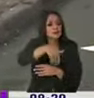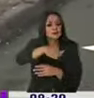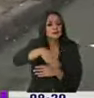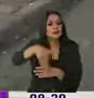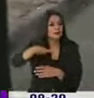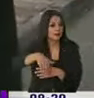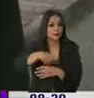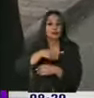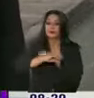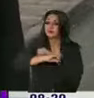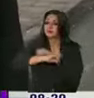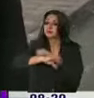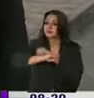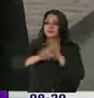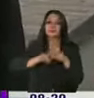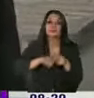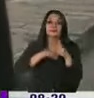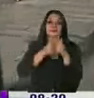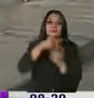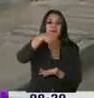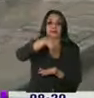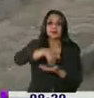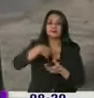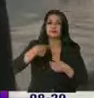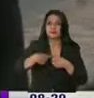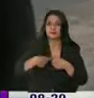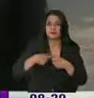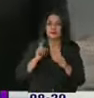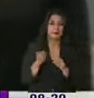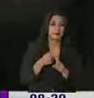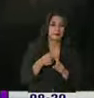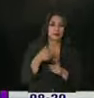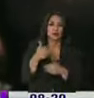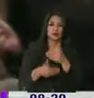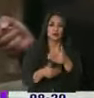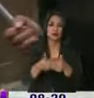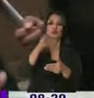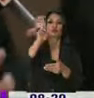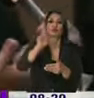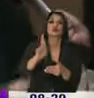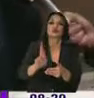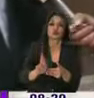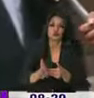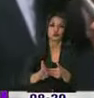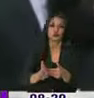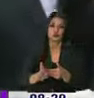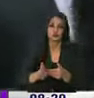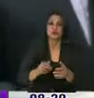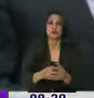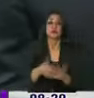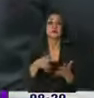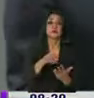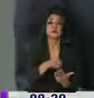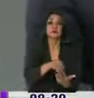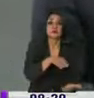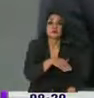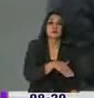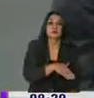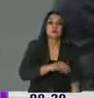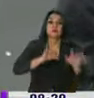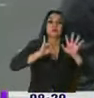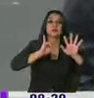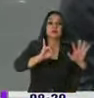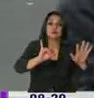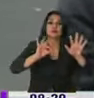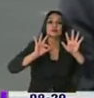es una campaña que empezamos en el centro histórico de la ciudad y avanzamos hacia el sur de la ciudad. Tenemos un proyecto de sesenta y ocho Quindes que